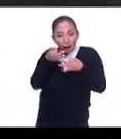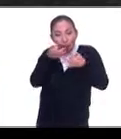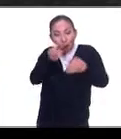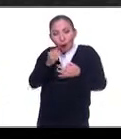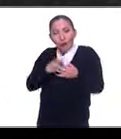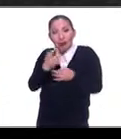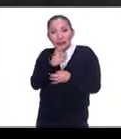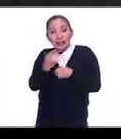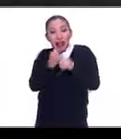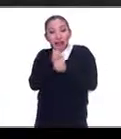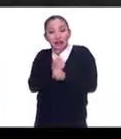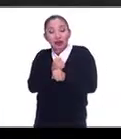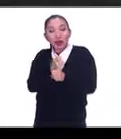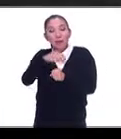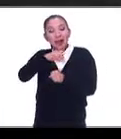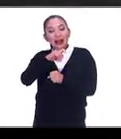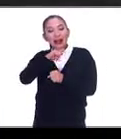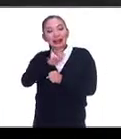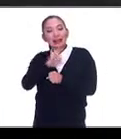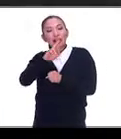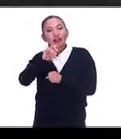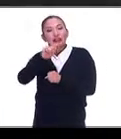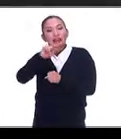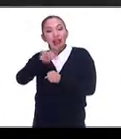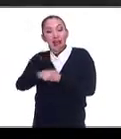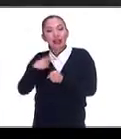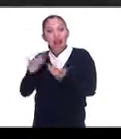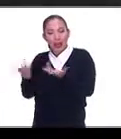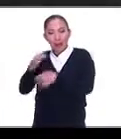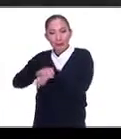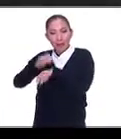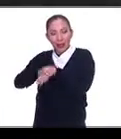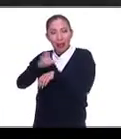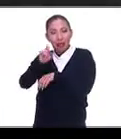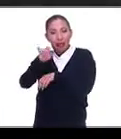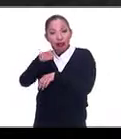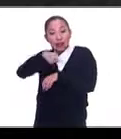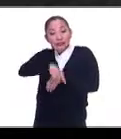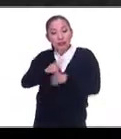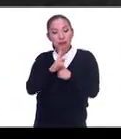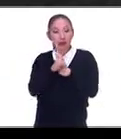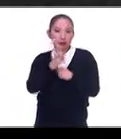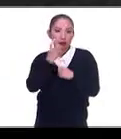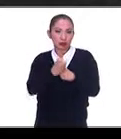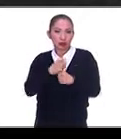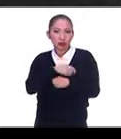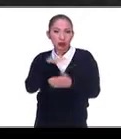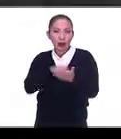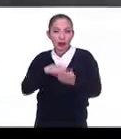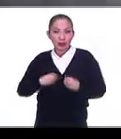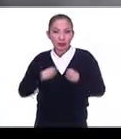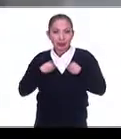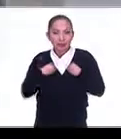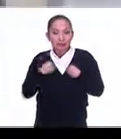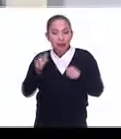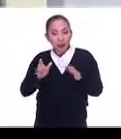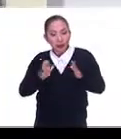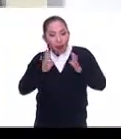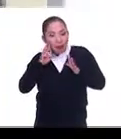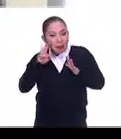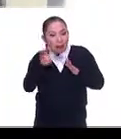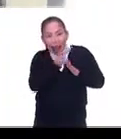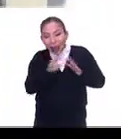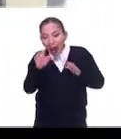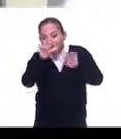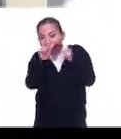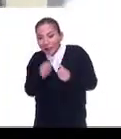hace un siglo a Marguerite Rostán, discípula de Dior y quien hizo de este país su segunda patria. Sorprendida por el arte y